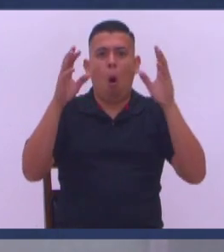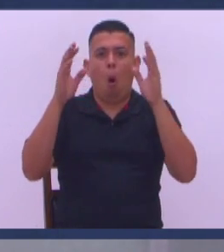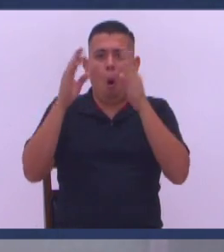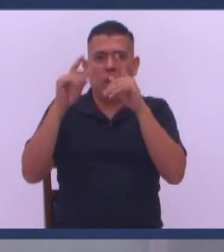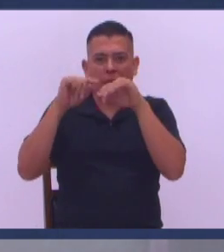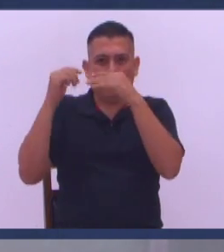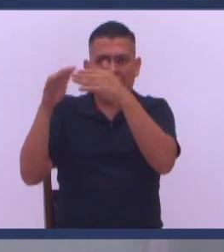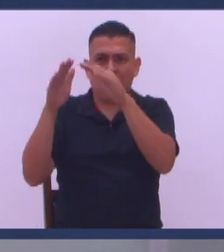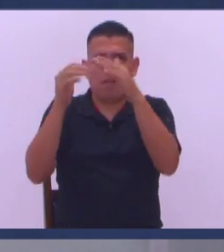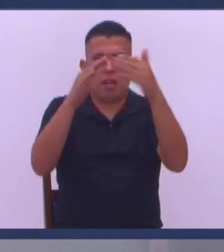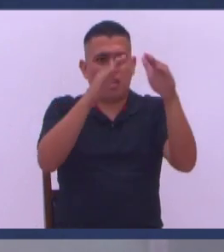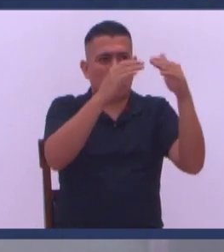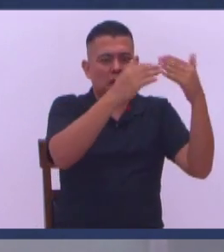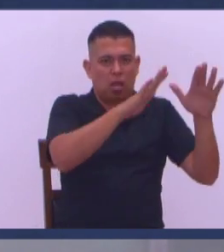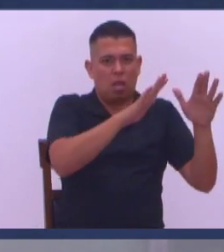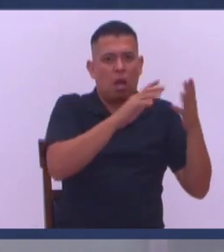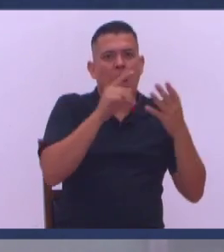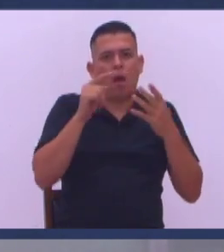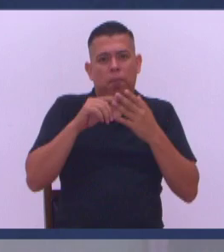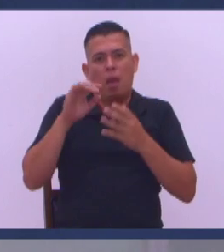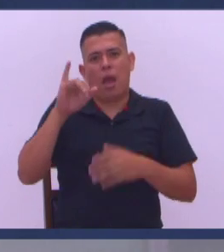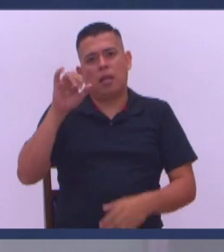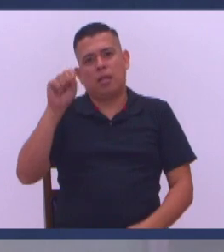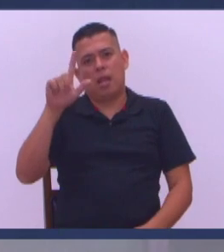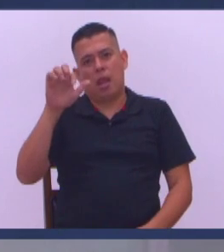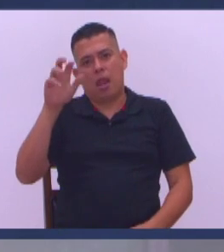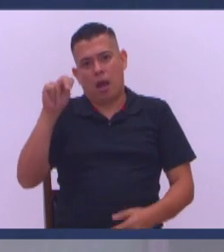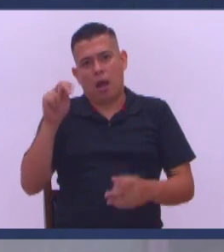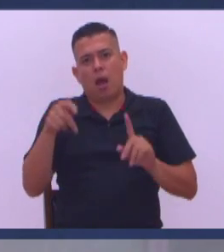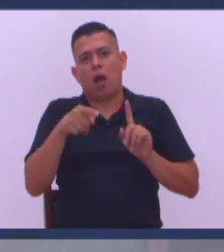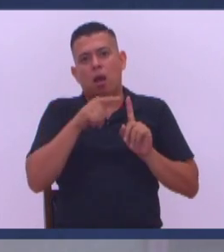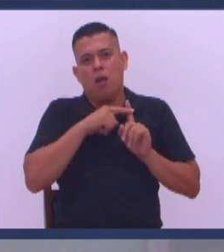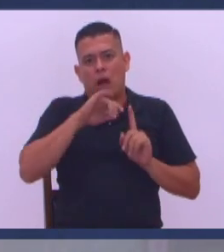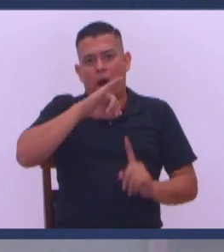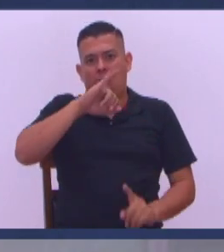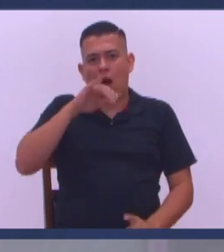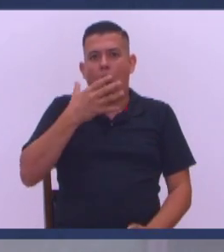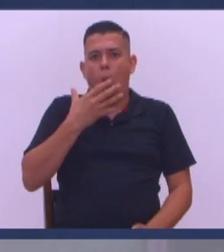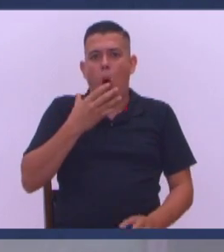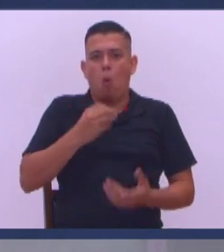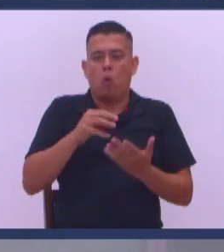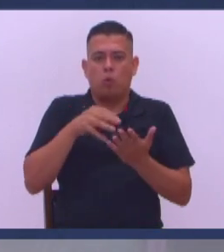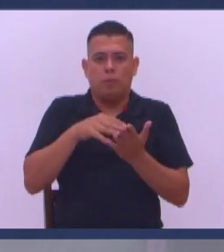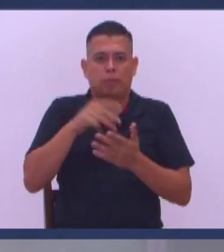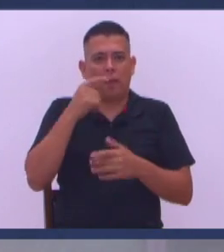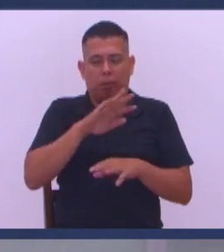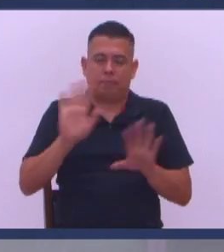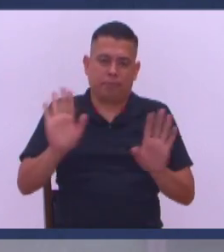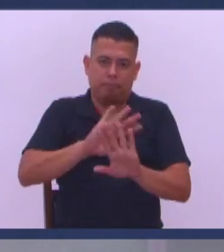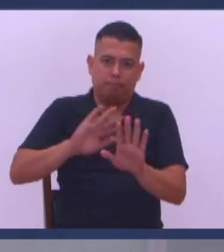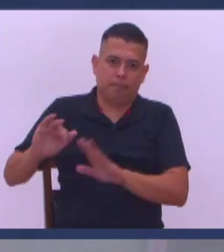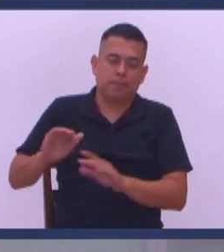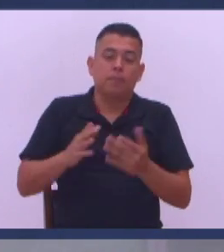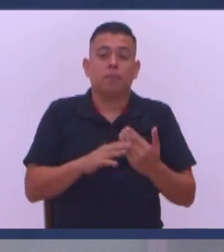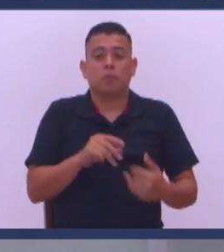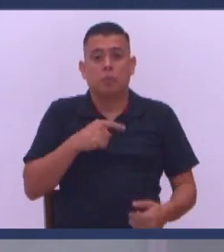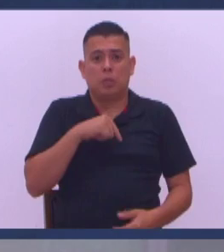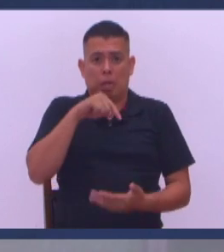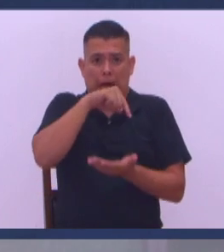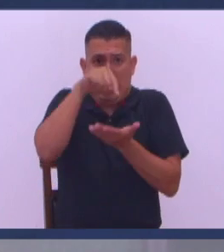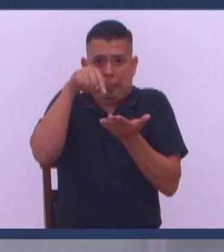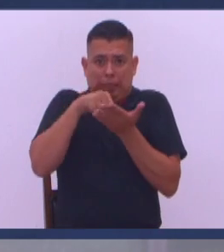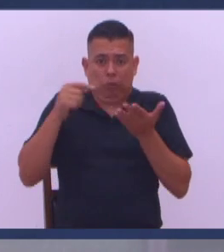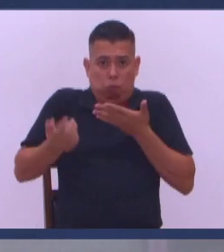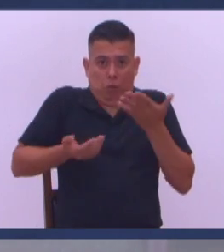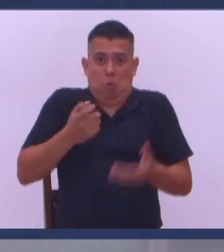O creencias diferentes Las tres principales El Islam El cristianismo Y el judaísmo Pero son las que voy a mencionar El día de hoy Estando en medio del